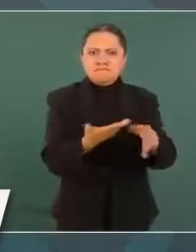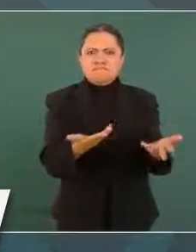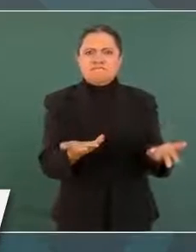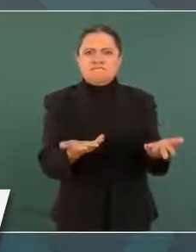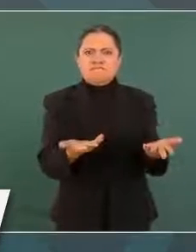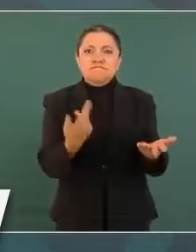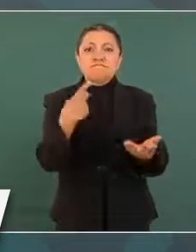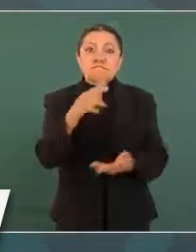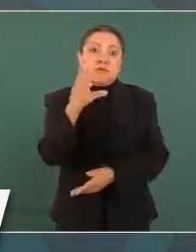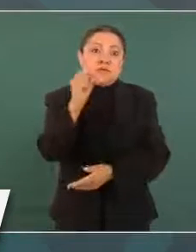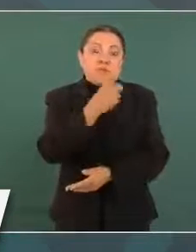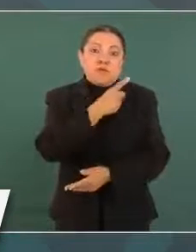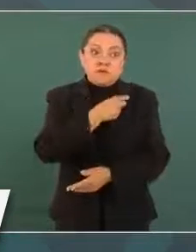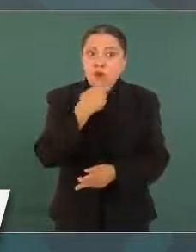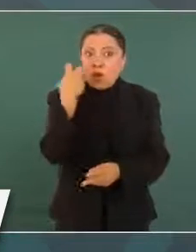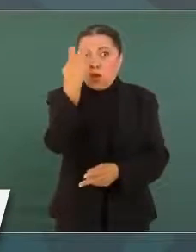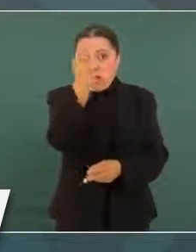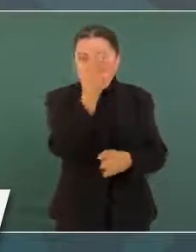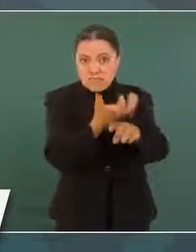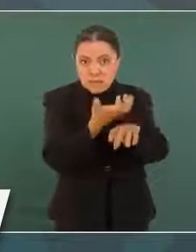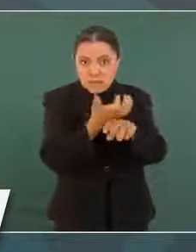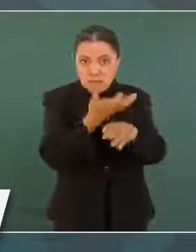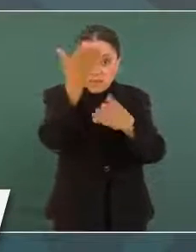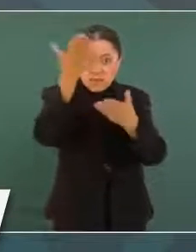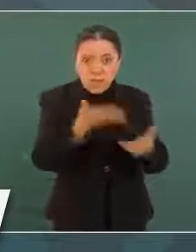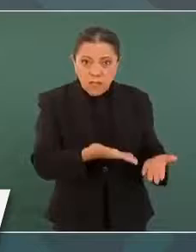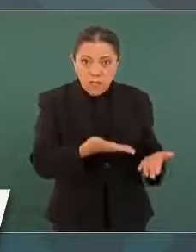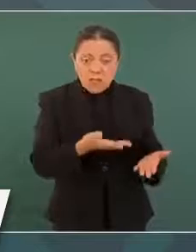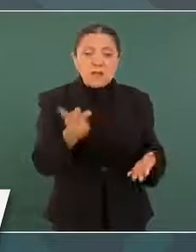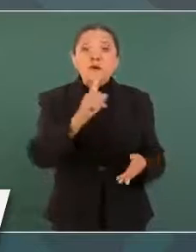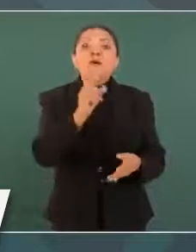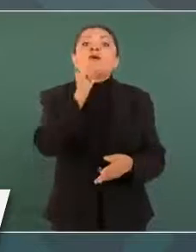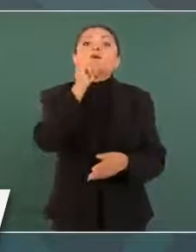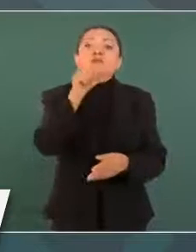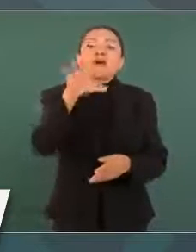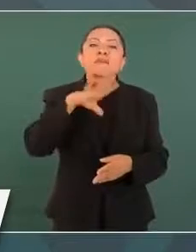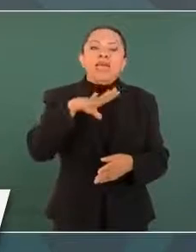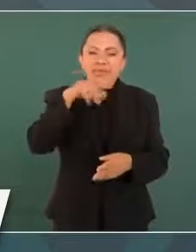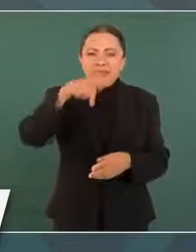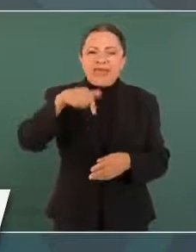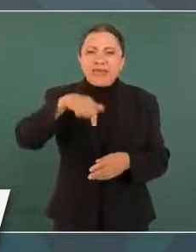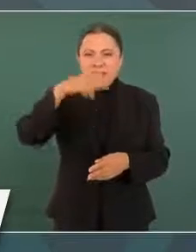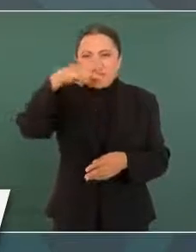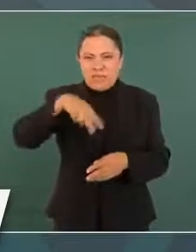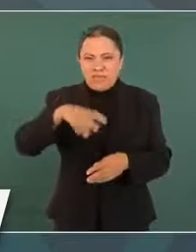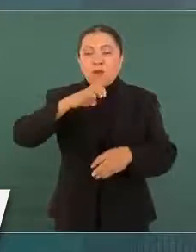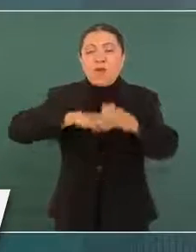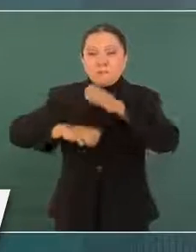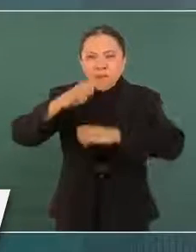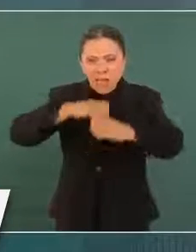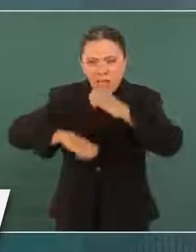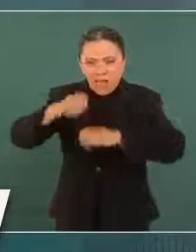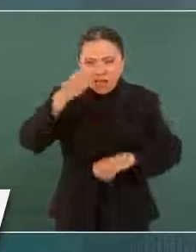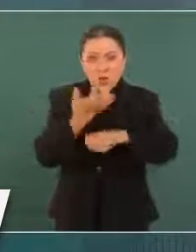eso, el que estaba de embajador de Estados Unidos en ese entonces